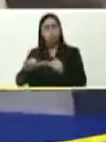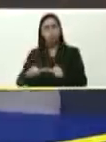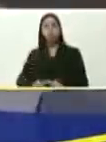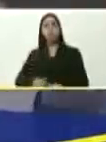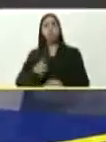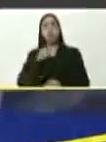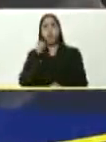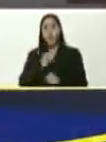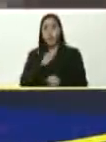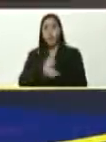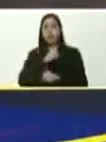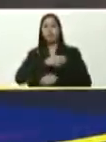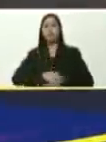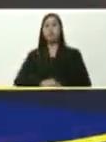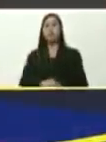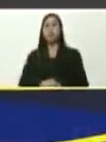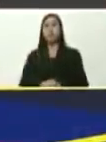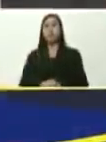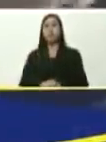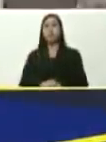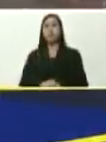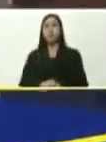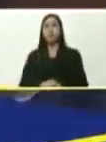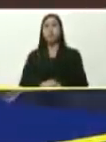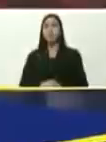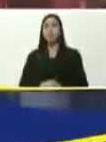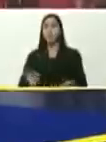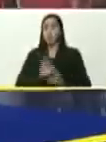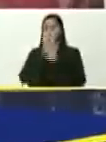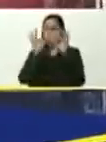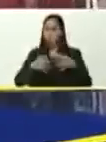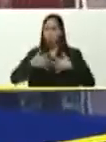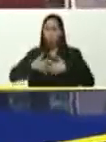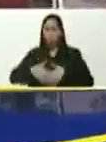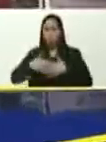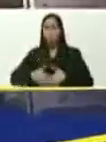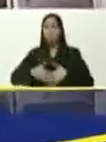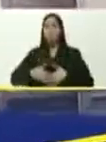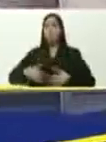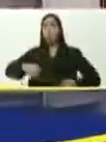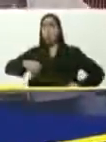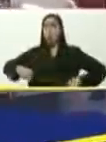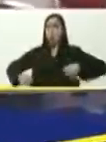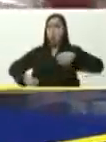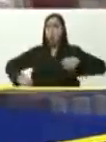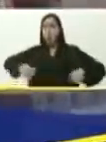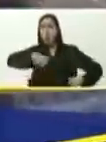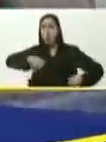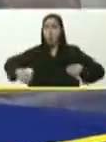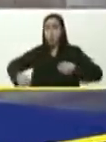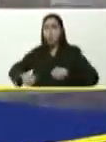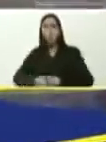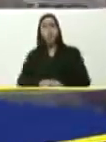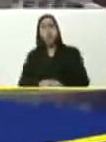de trabajo, pues sí, aquí con esta modalidad, de la planta móvil, completamos, todas las actividades, de saturación, en cada